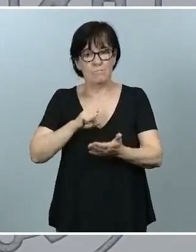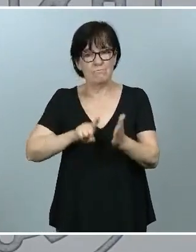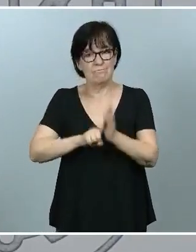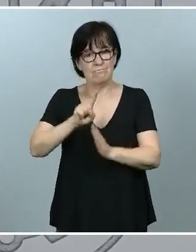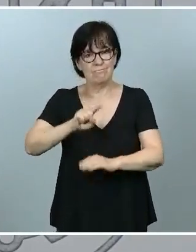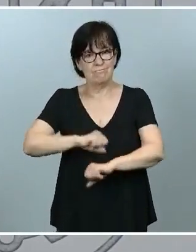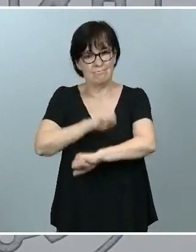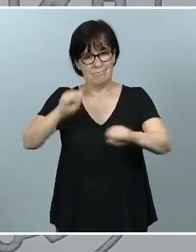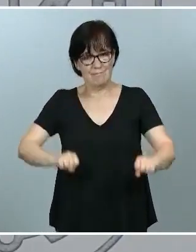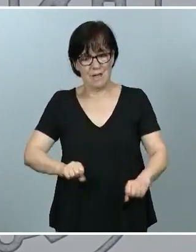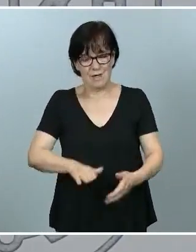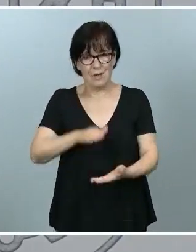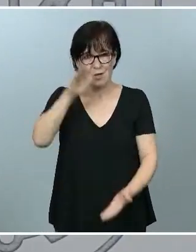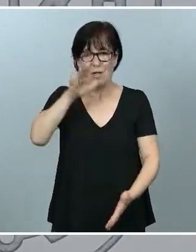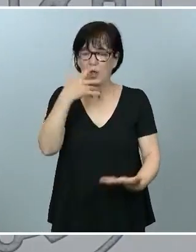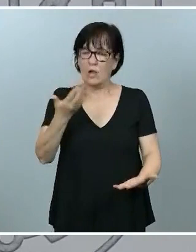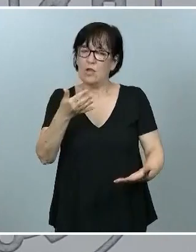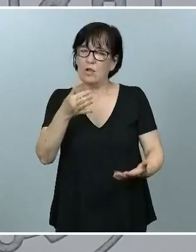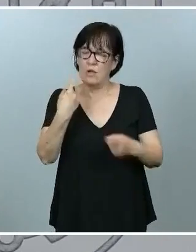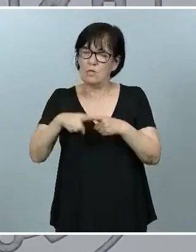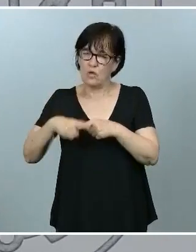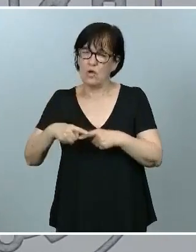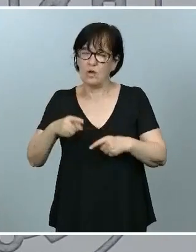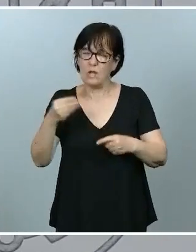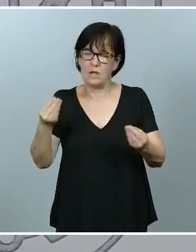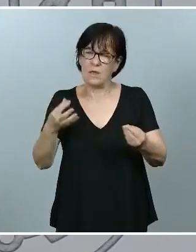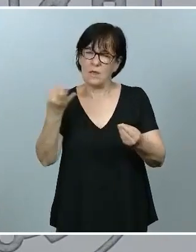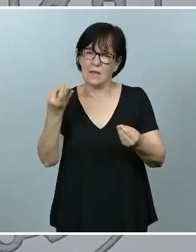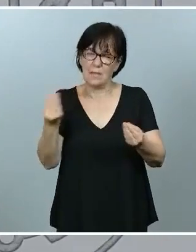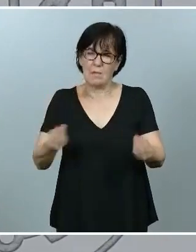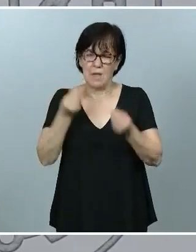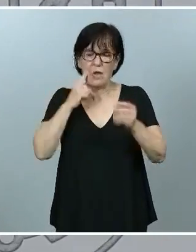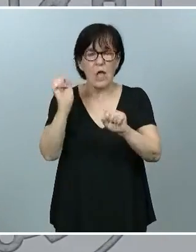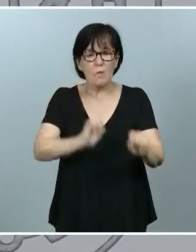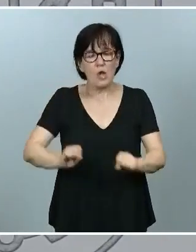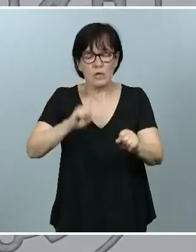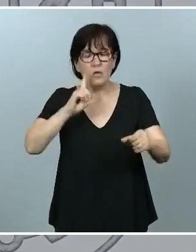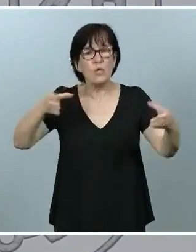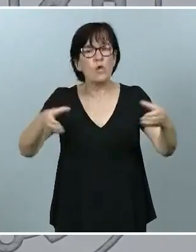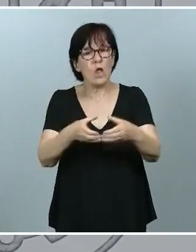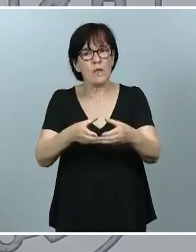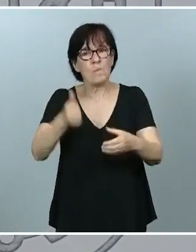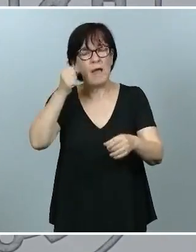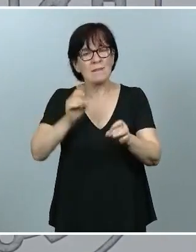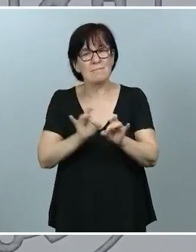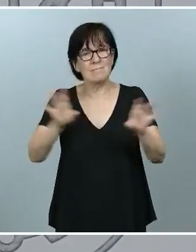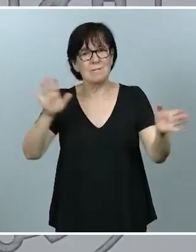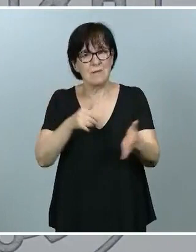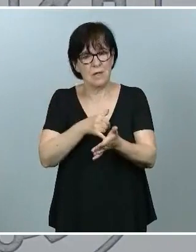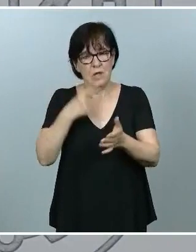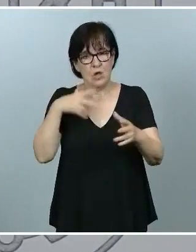tenemos muchos aspectos que mejorar en la protección de quienes son uno de los colectivos más vulnerables en nuestra sociedad.